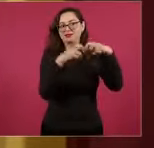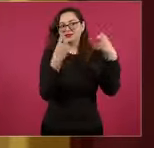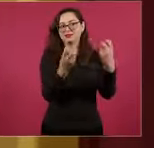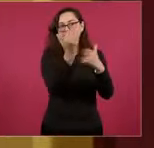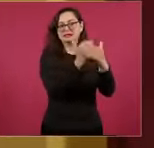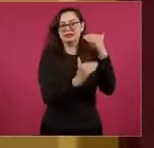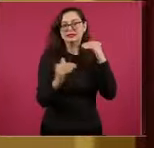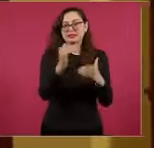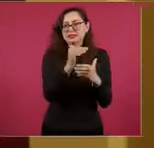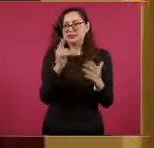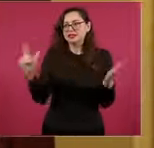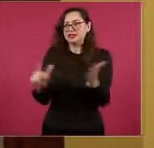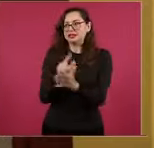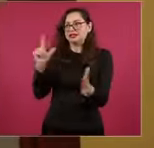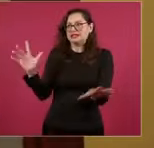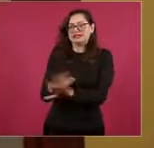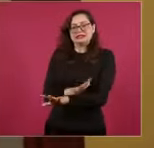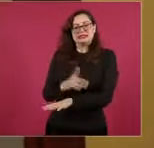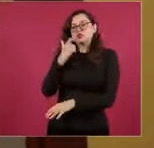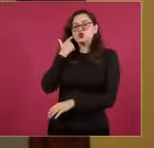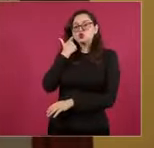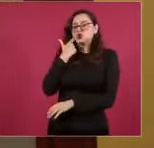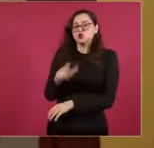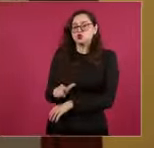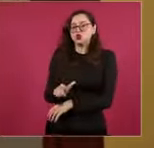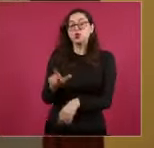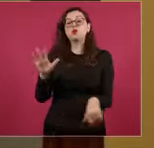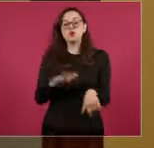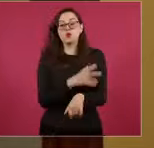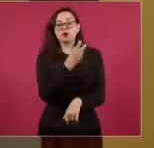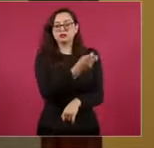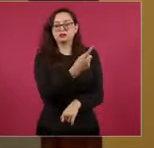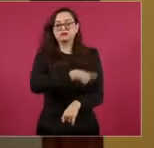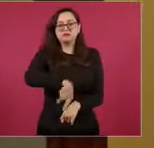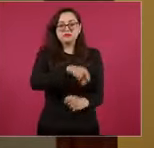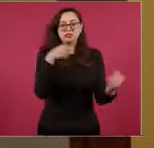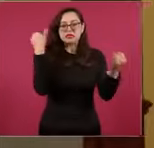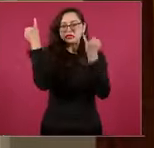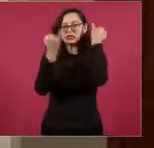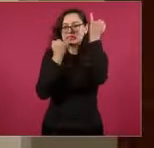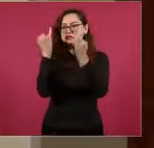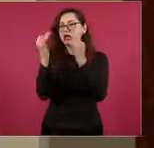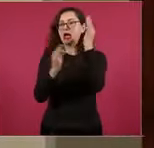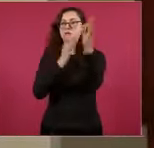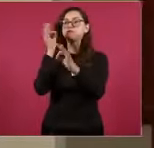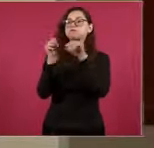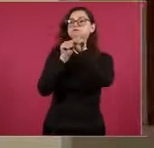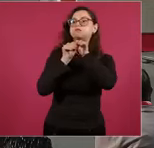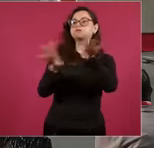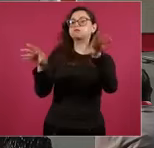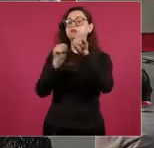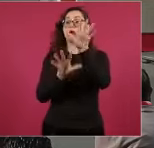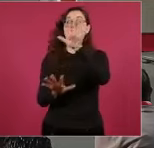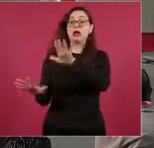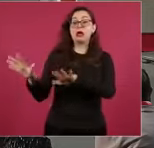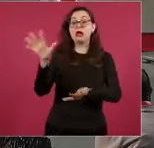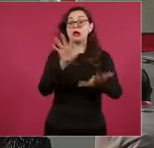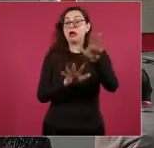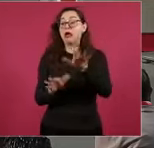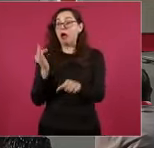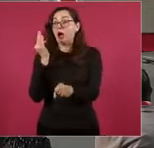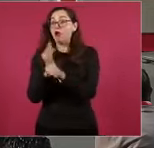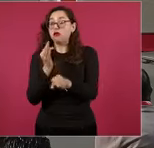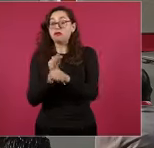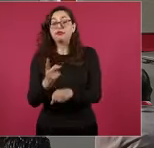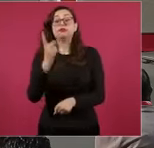venido generando una campaña y una manipulación de información respecto a una supuesta sobre